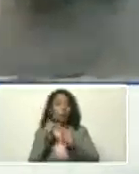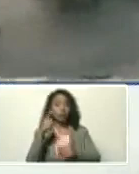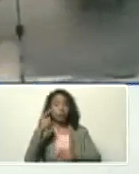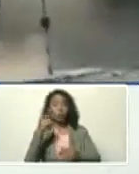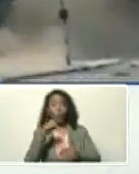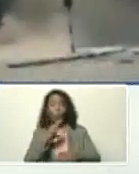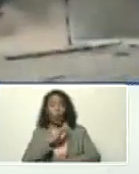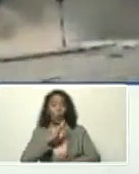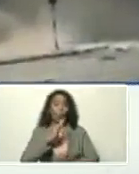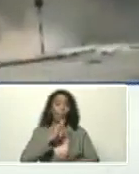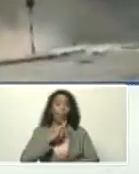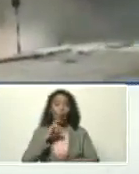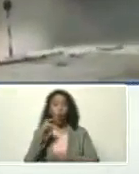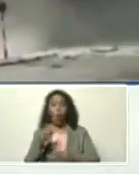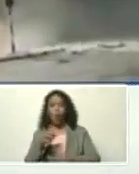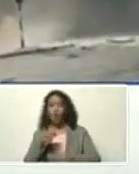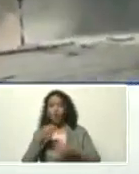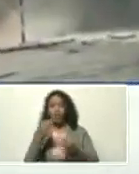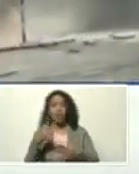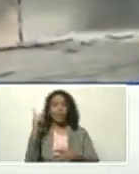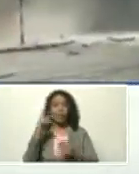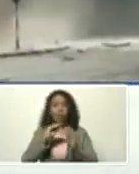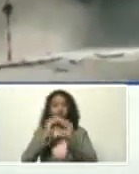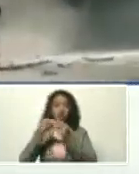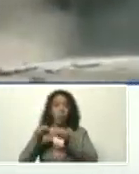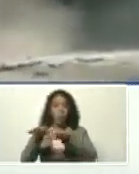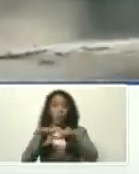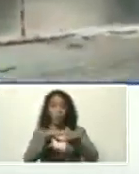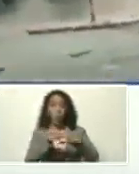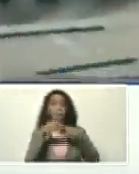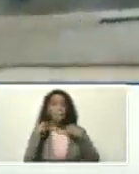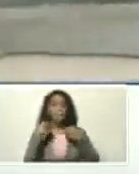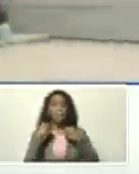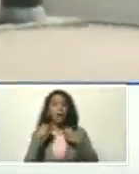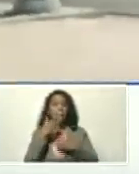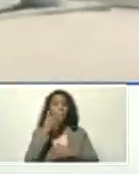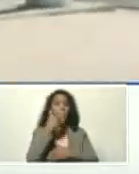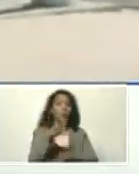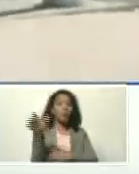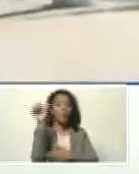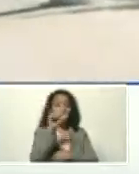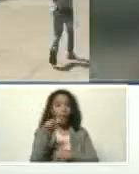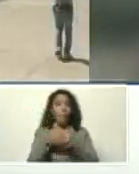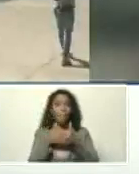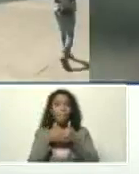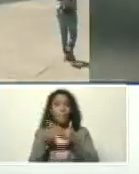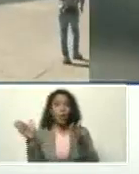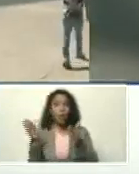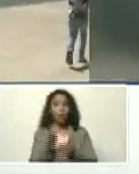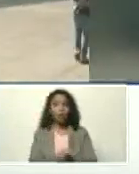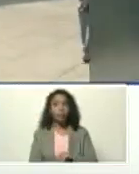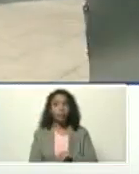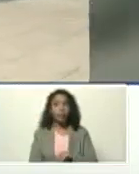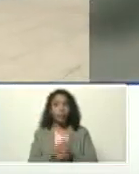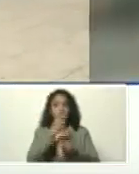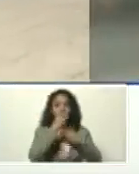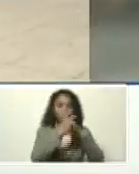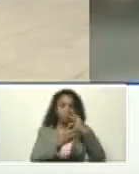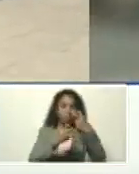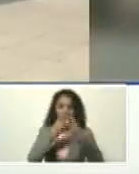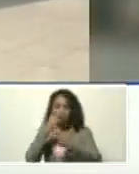estaban reacondicionando ahora, ya preparándolo, para, en las próximas semanas, abrirlo, al turismo,